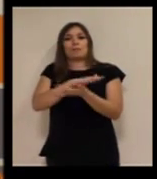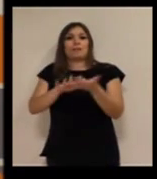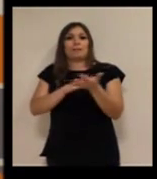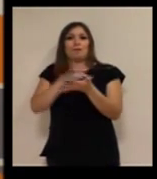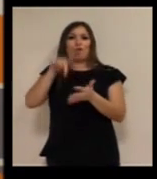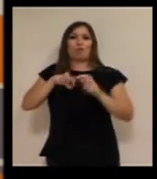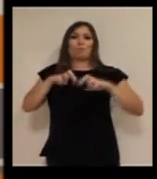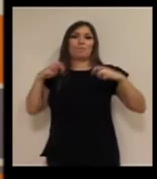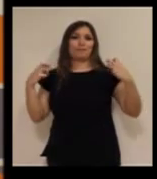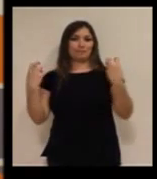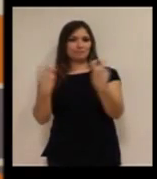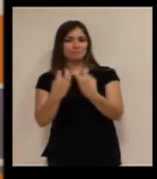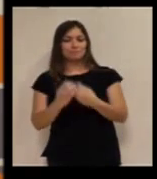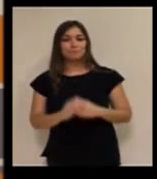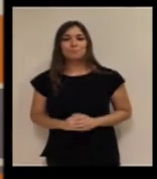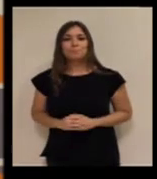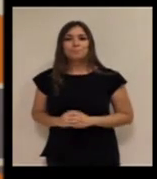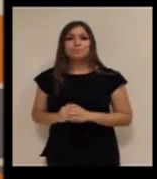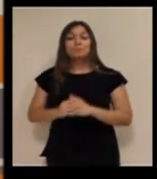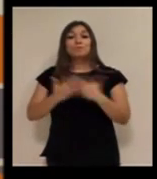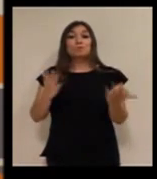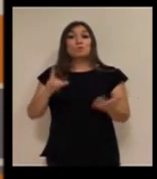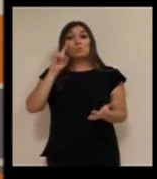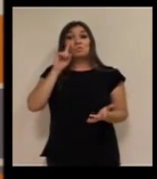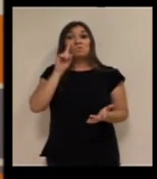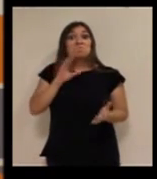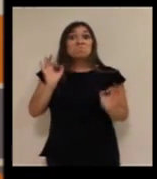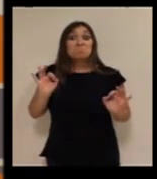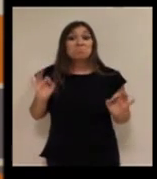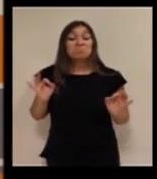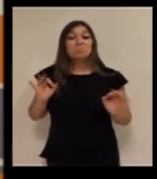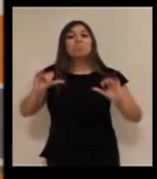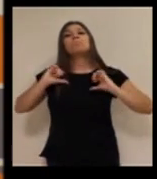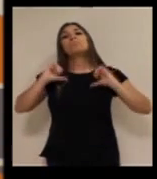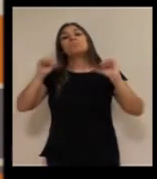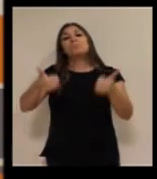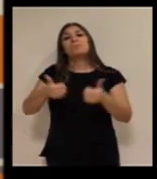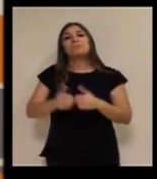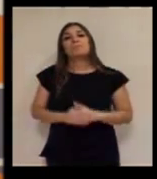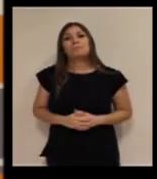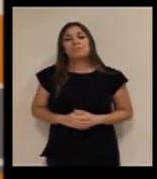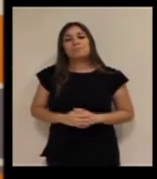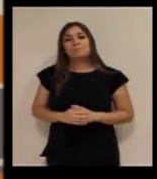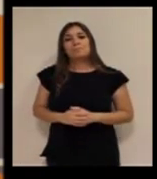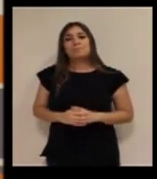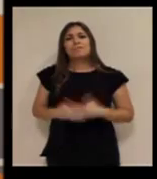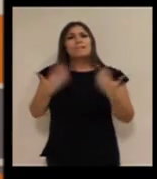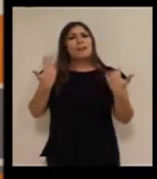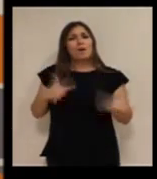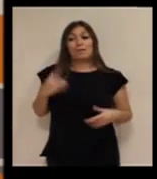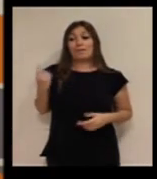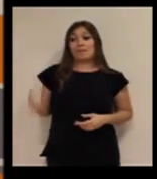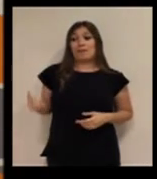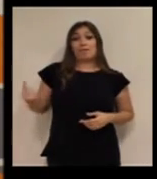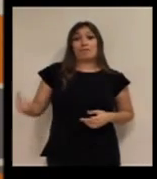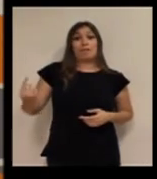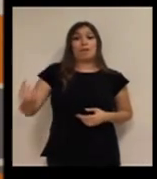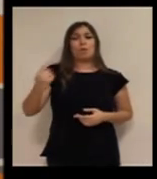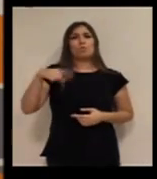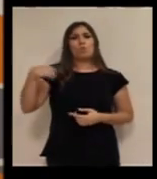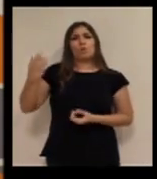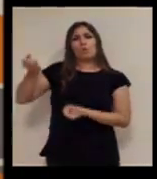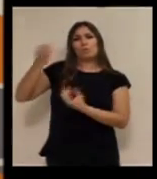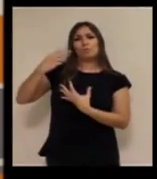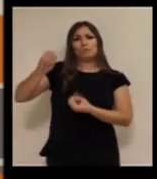en esta mesa. En principio, si os parece, vamos a empezar con que cada uno de nuestros participantes nos